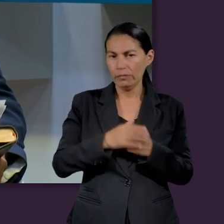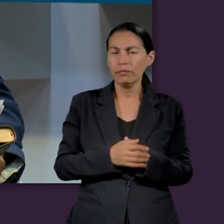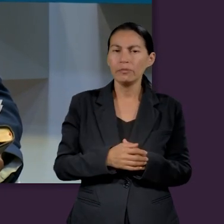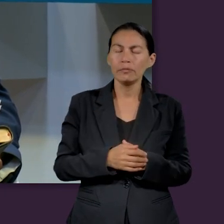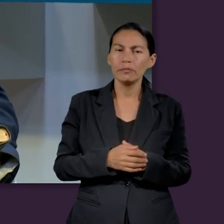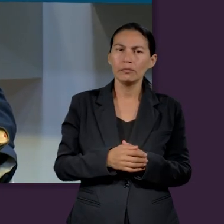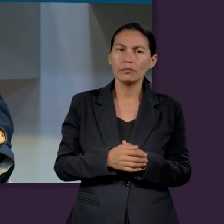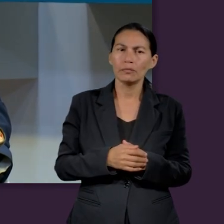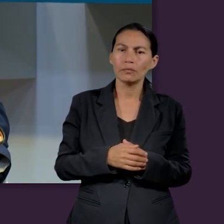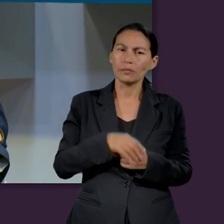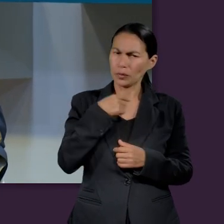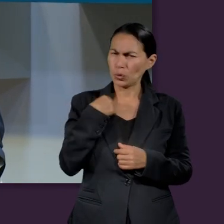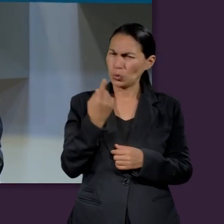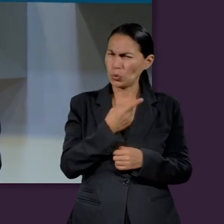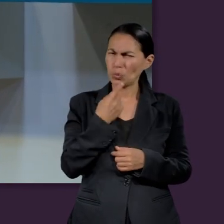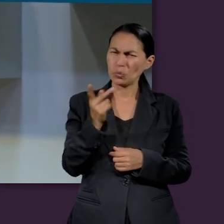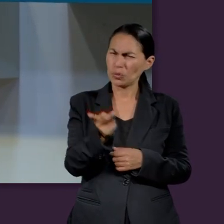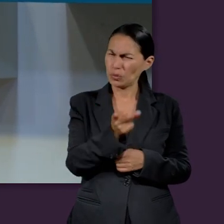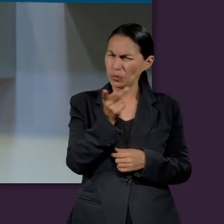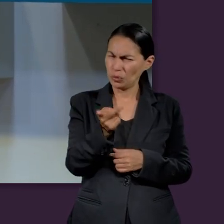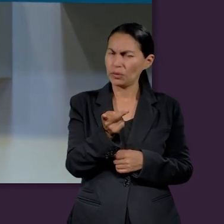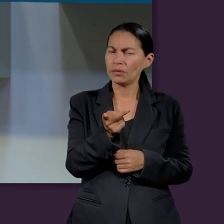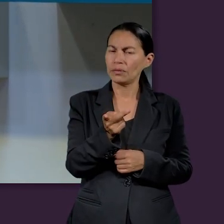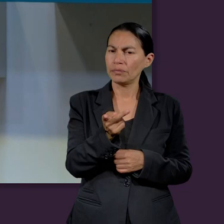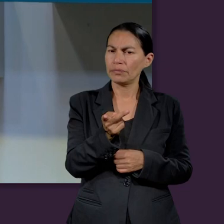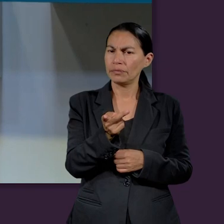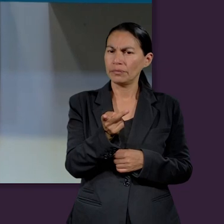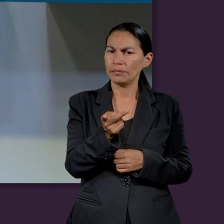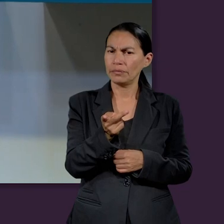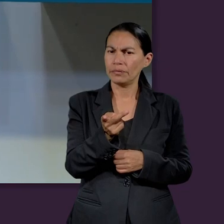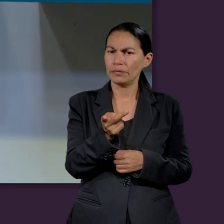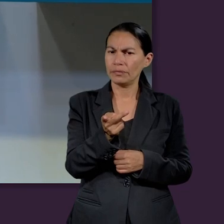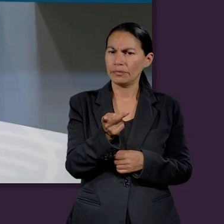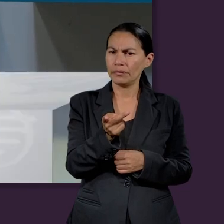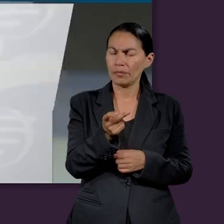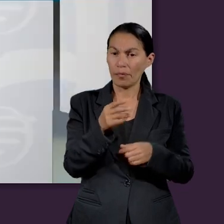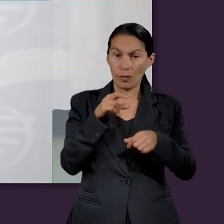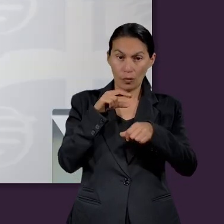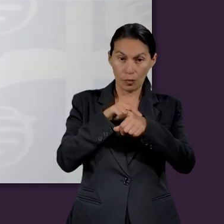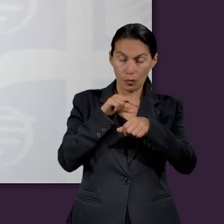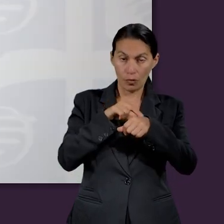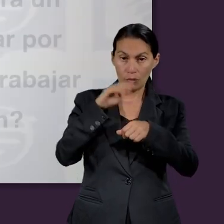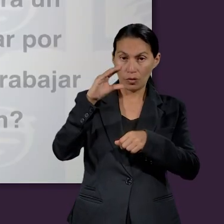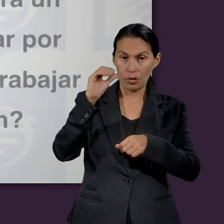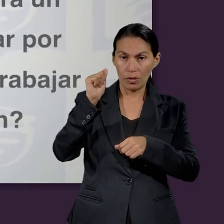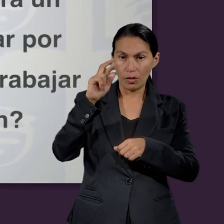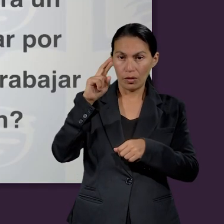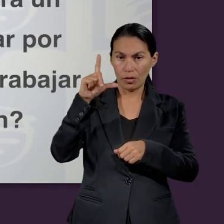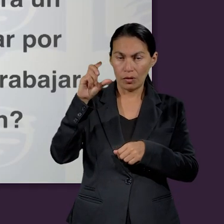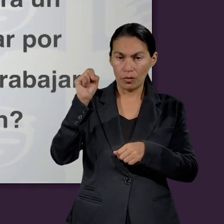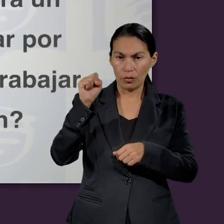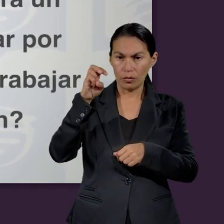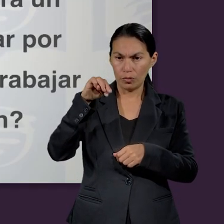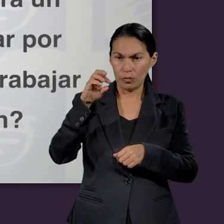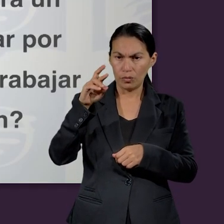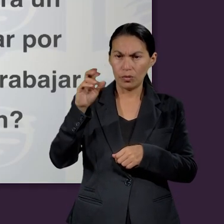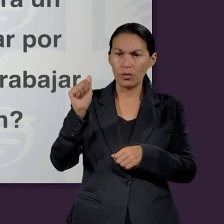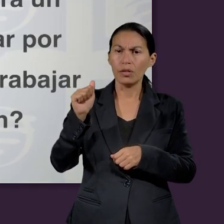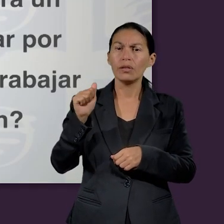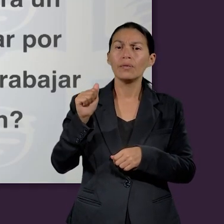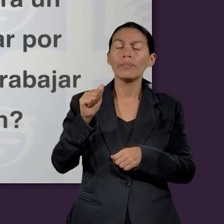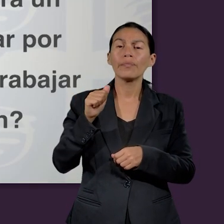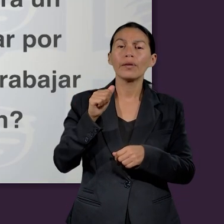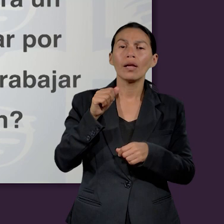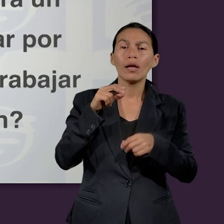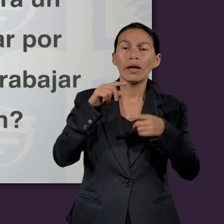nosotros una respuesta a la pregunta que, bueno, se le ha hecho al doctor Carlos